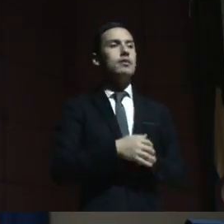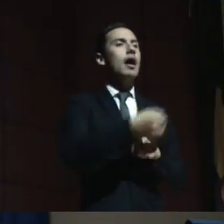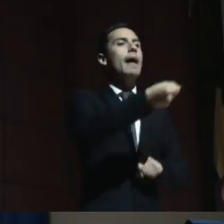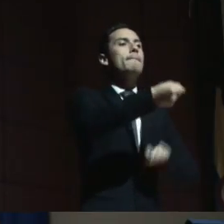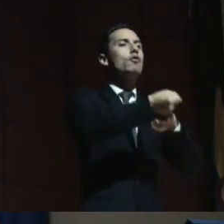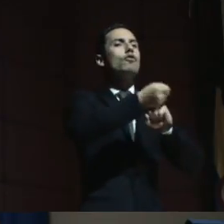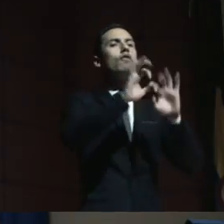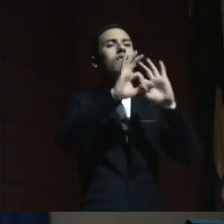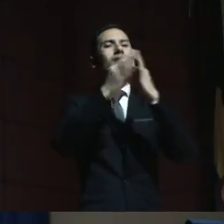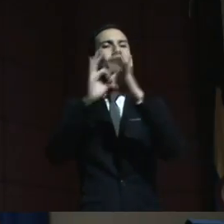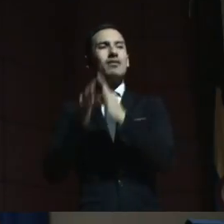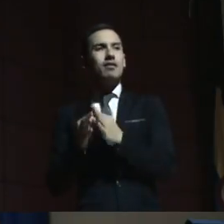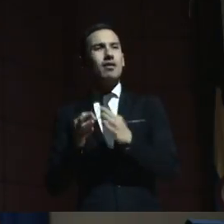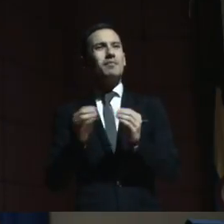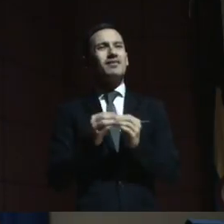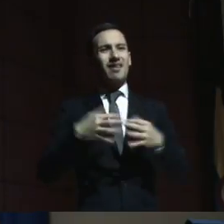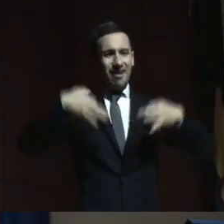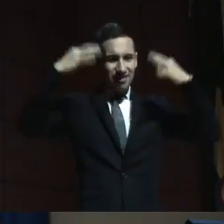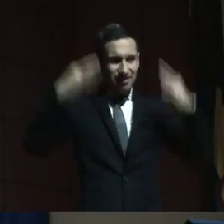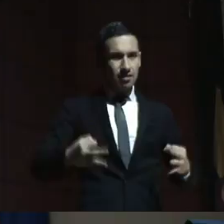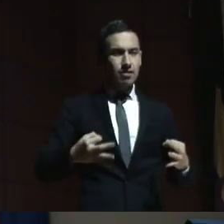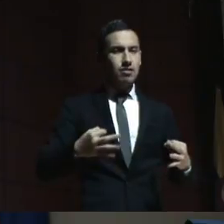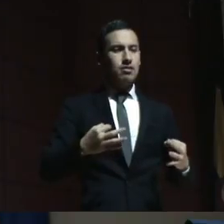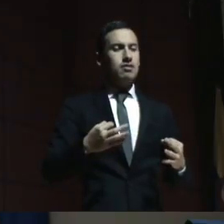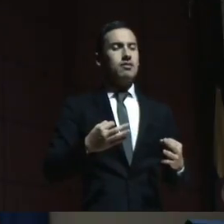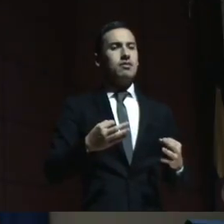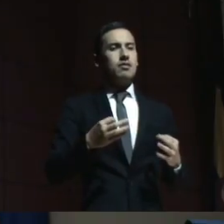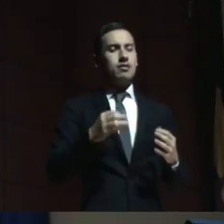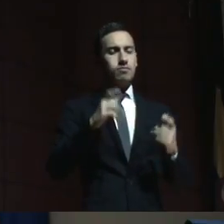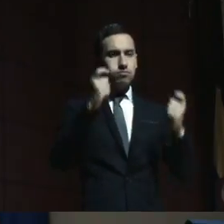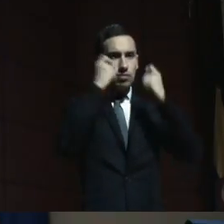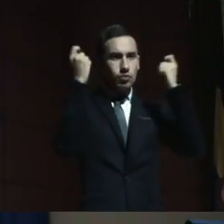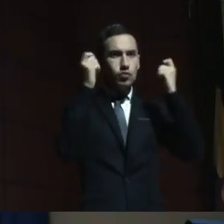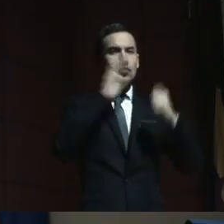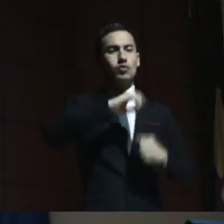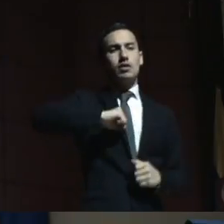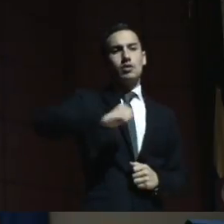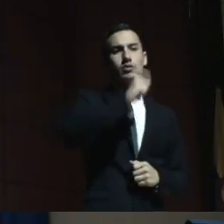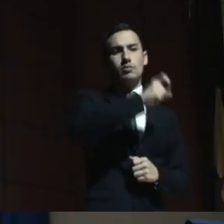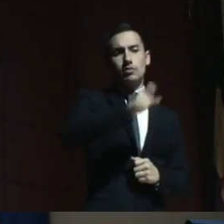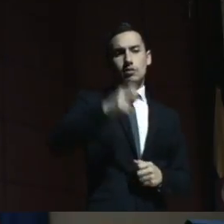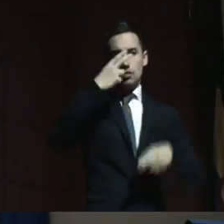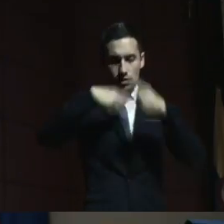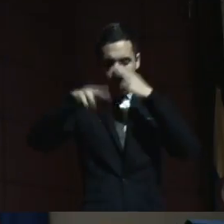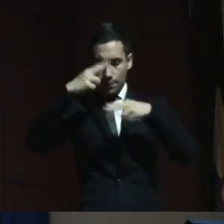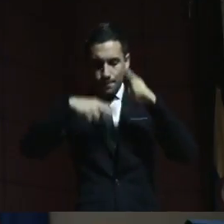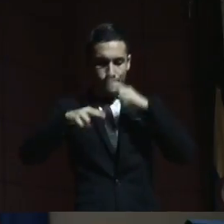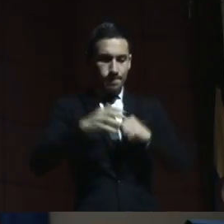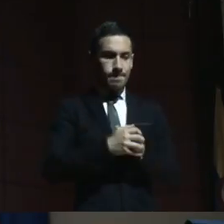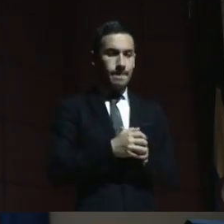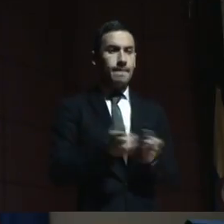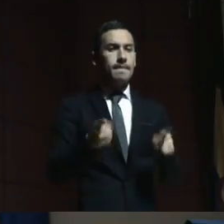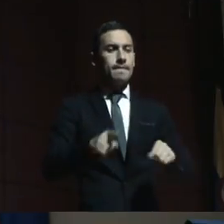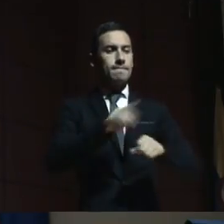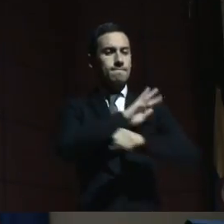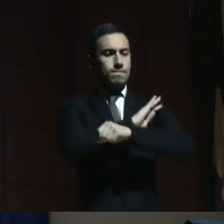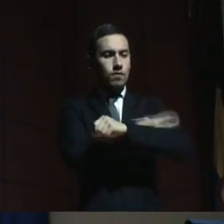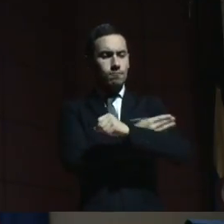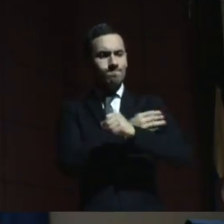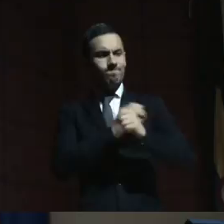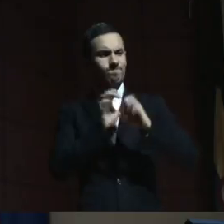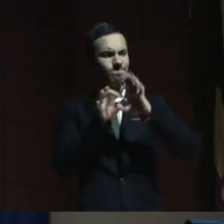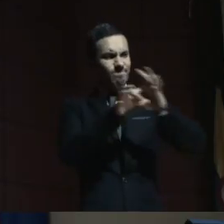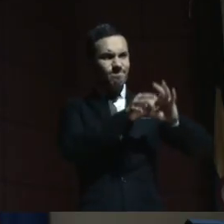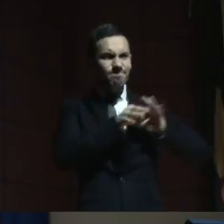a la familia y garantizarlo, para que garanticen y sean las promotoras de los derechos de sus hijos e hijas, y forjar alianzas